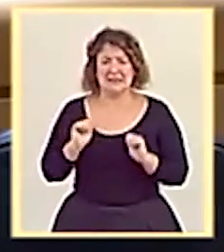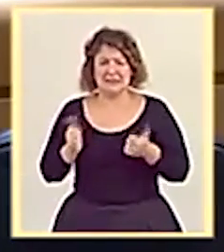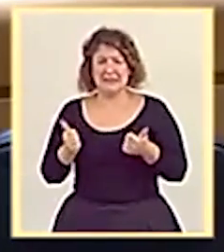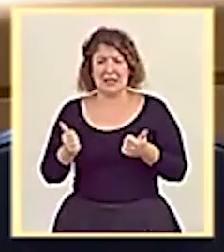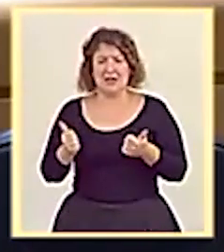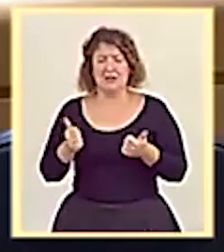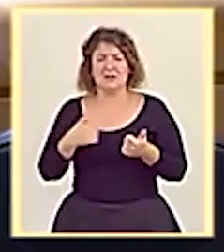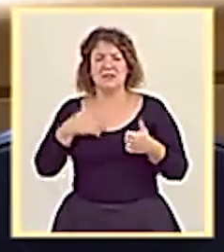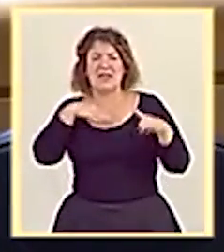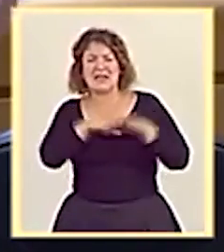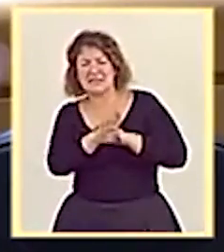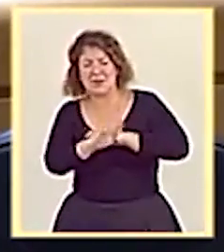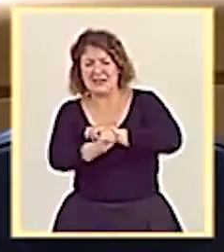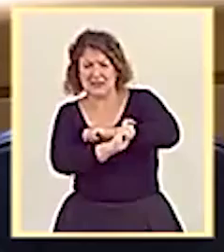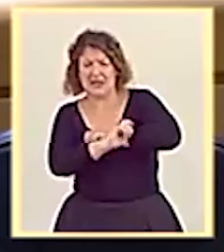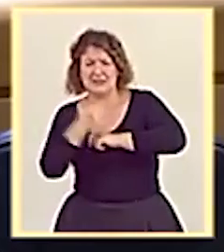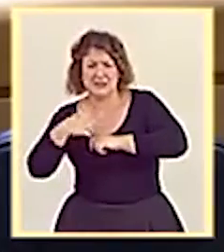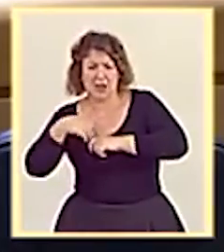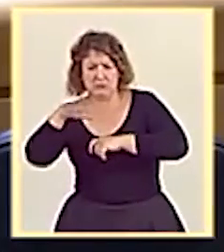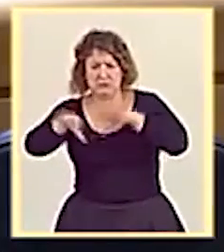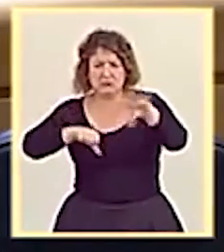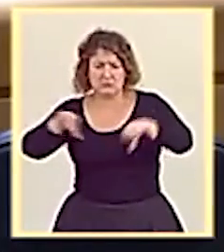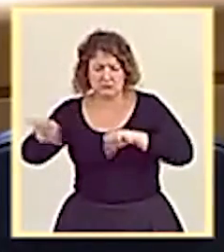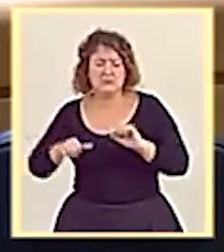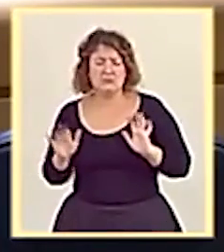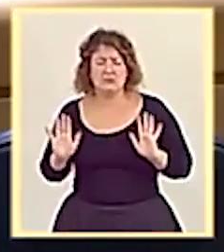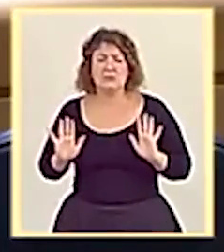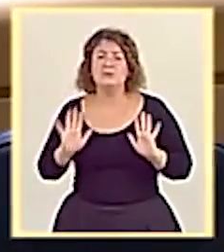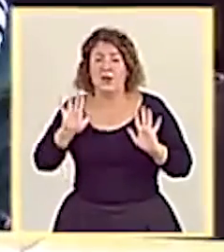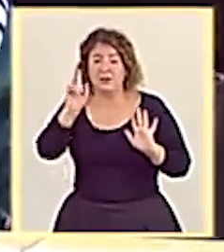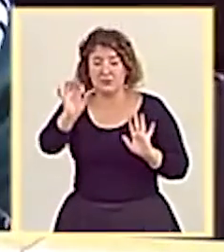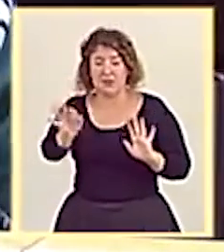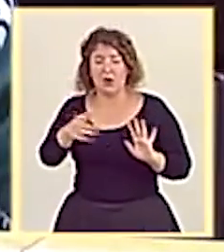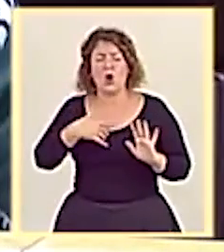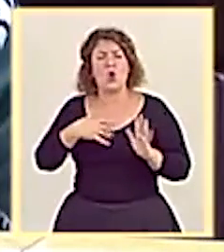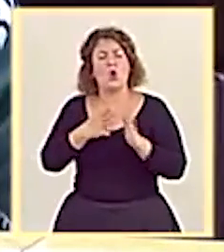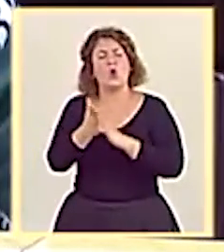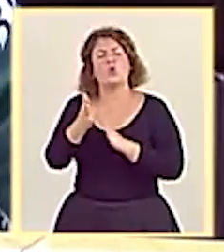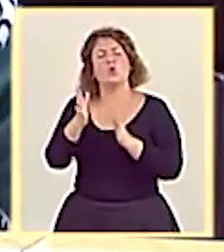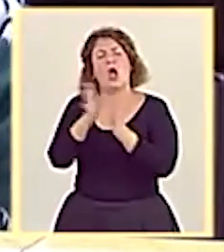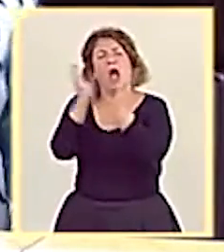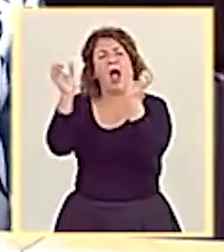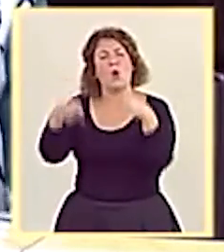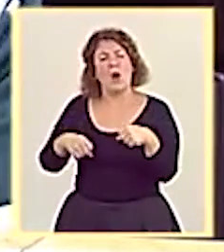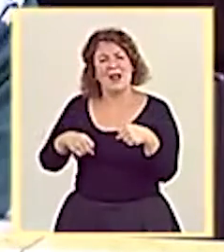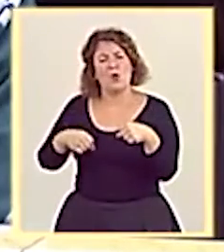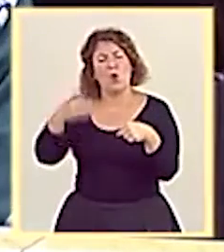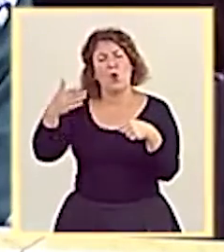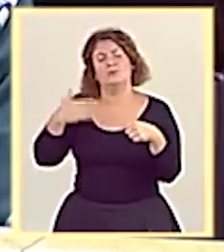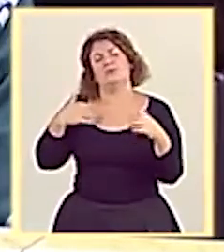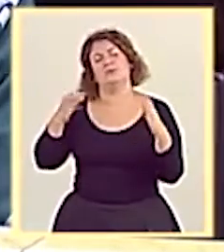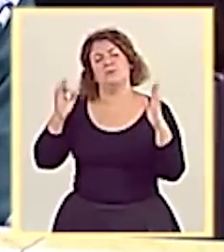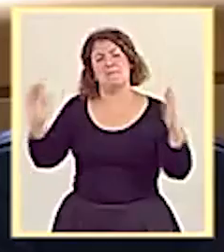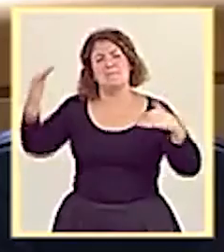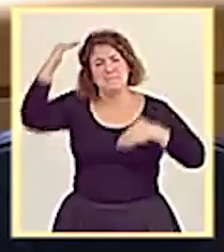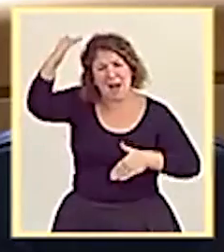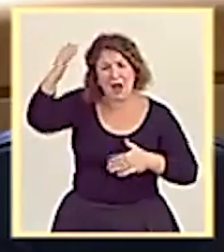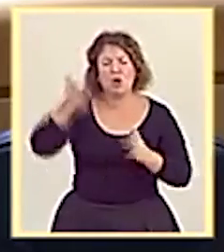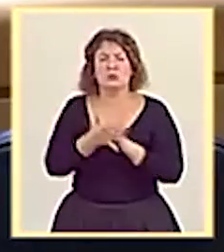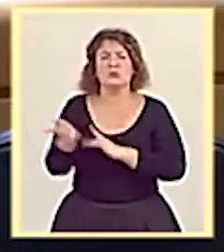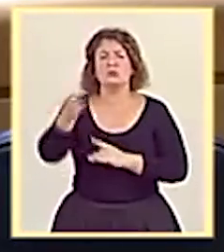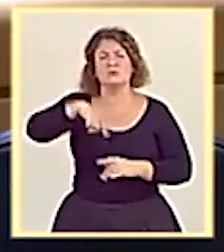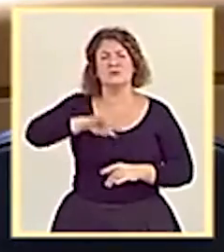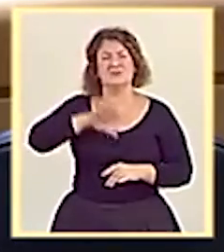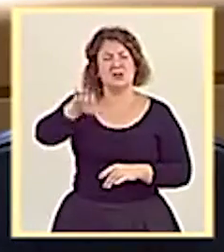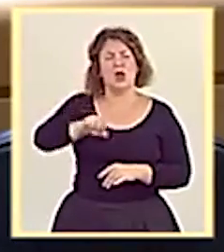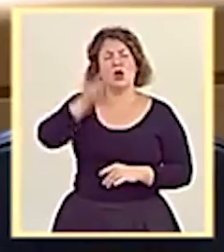constituidos en reserva estratégica. Pero además, como usted bien dice, el Gobierno puso en marcha un acuerdo marco para comprar una cantidad superior